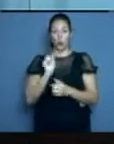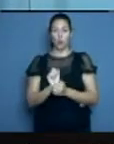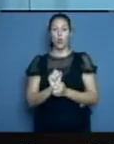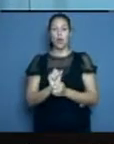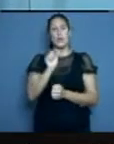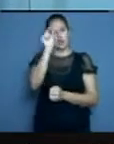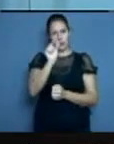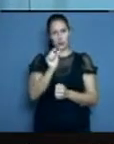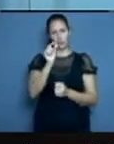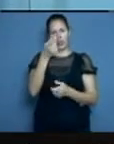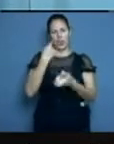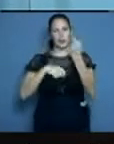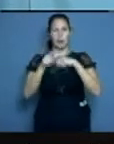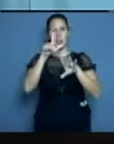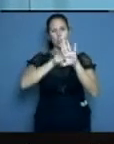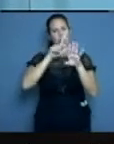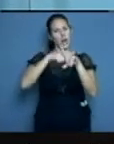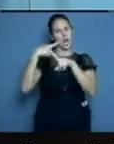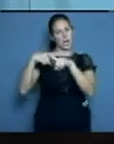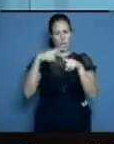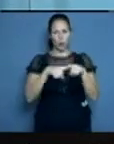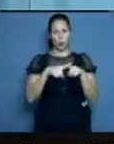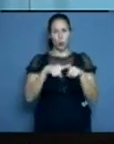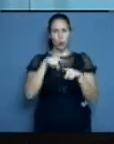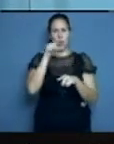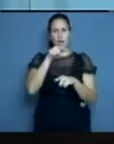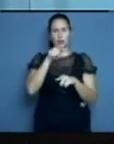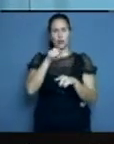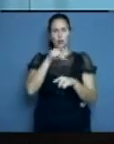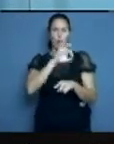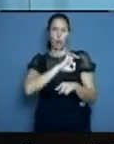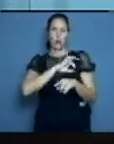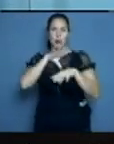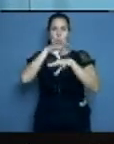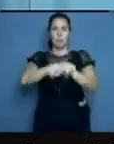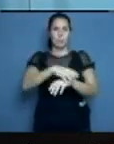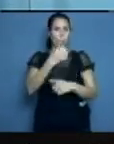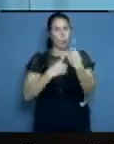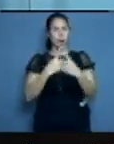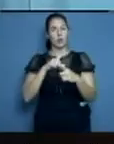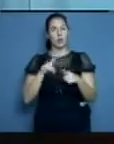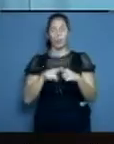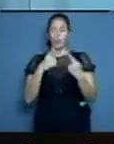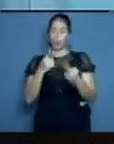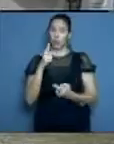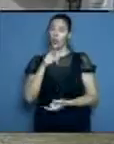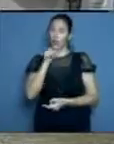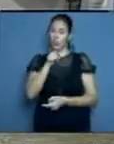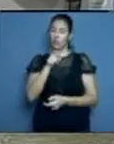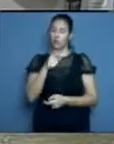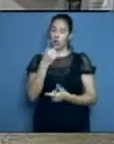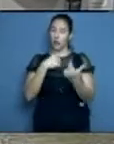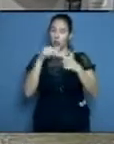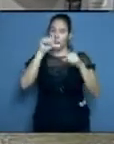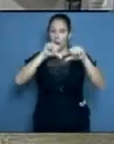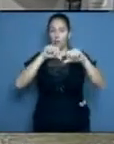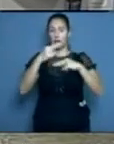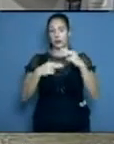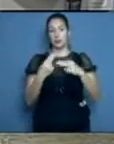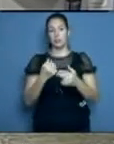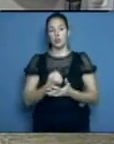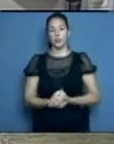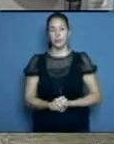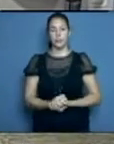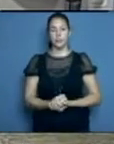-19, porque son tiempos de guerra contra un enemigo que no vemos. Es una realidad. Y realmente